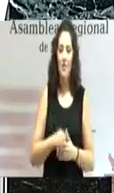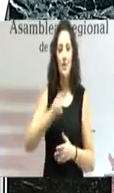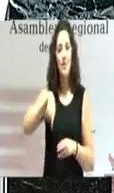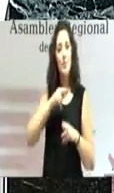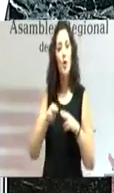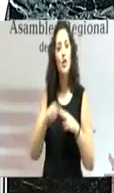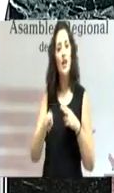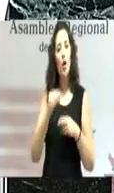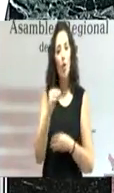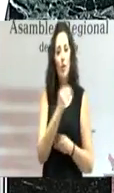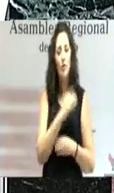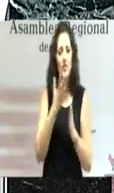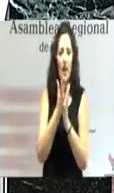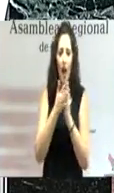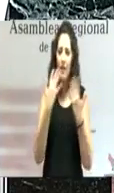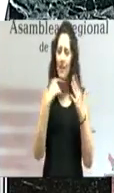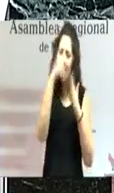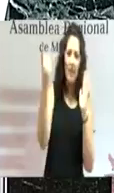integral, pegada al terreno,